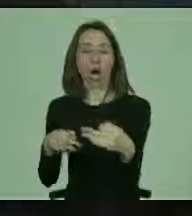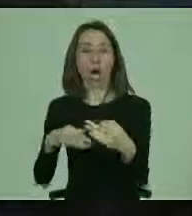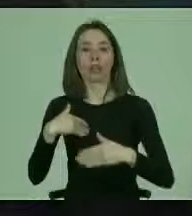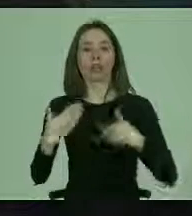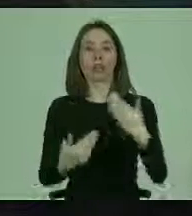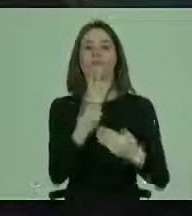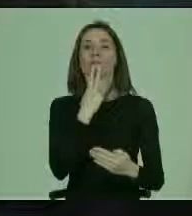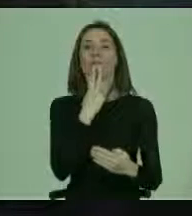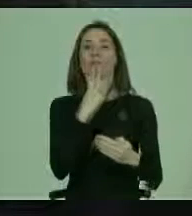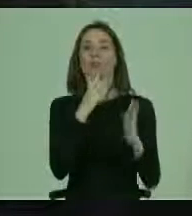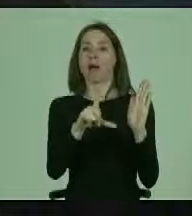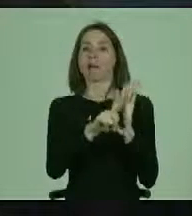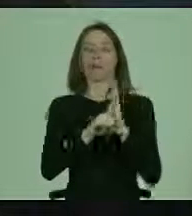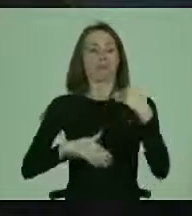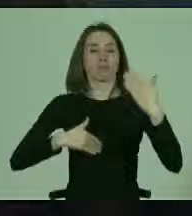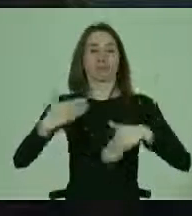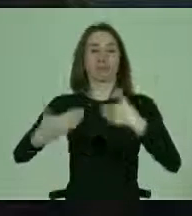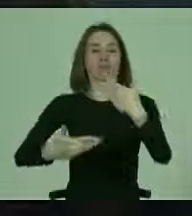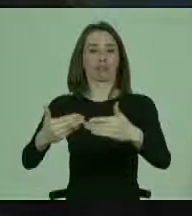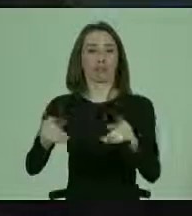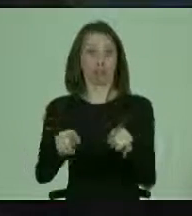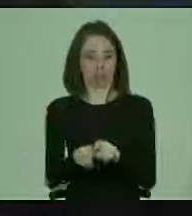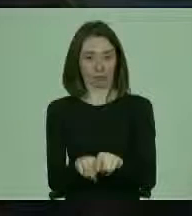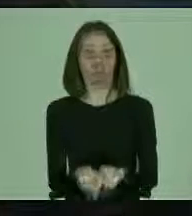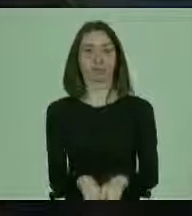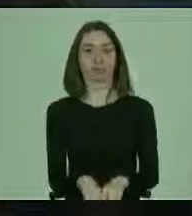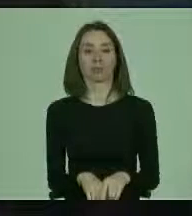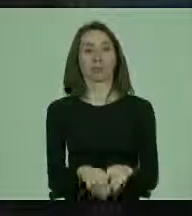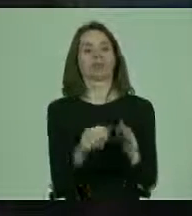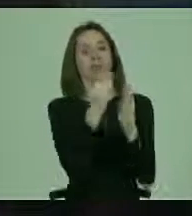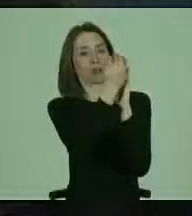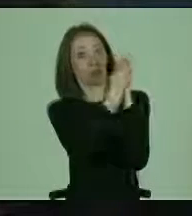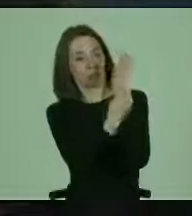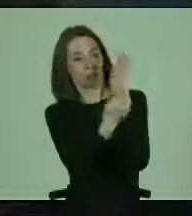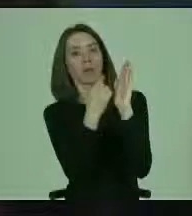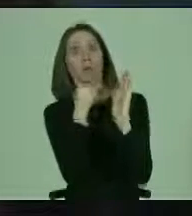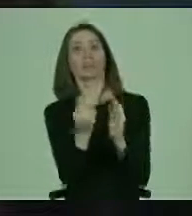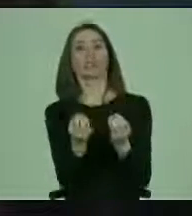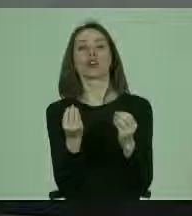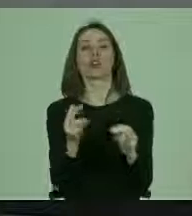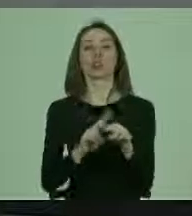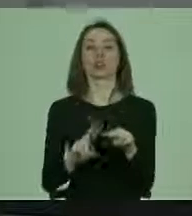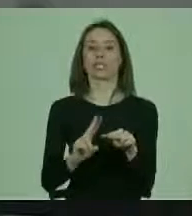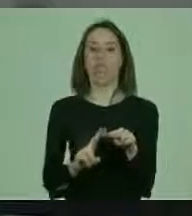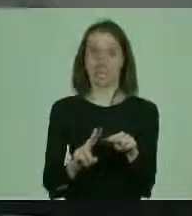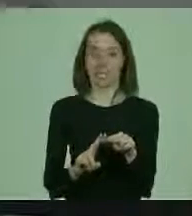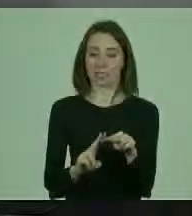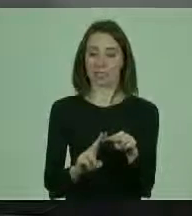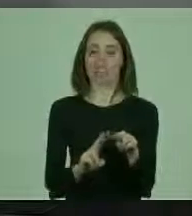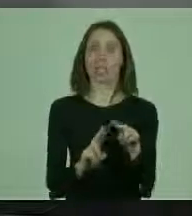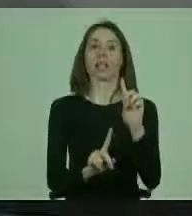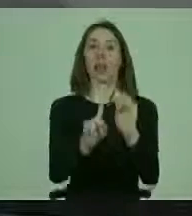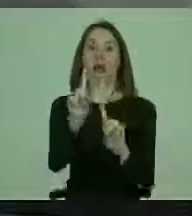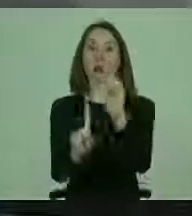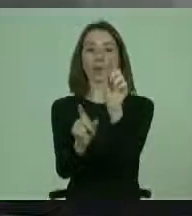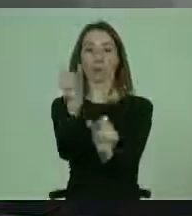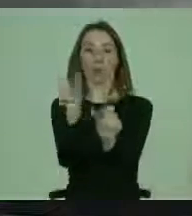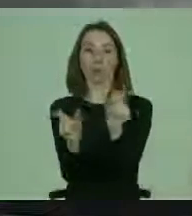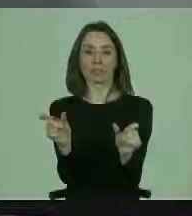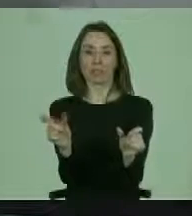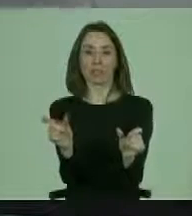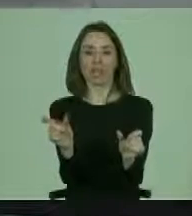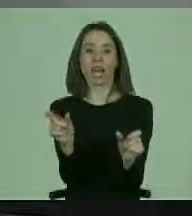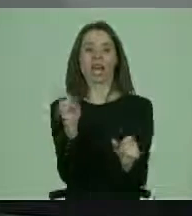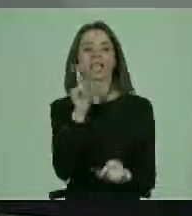vida jurídica. Y luego nos dice cómo puede hacerse en relación a algunas personas que pueden tener